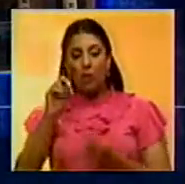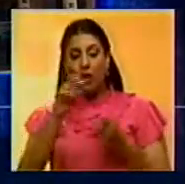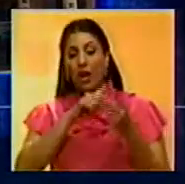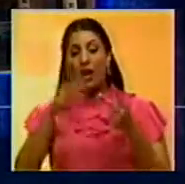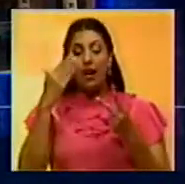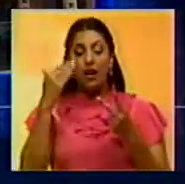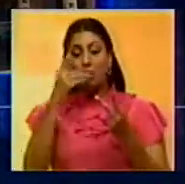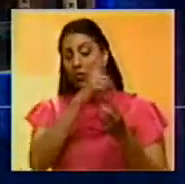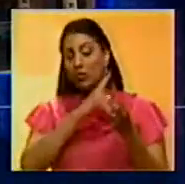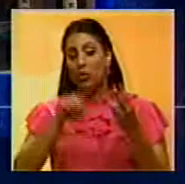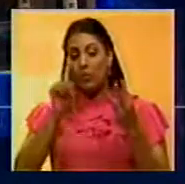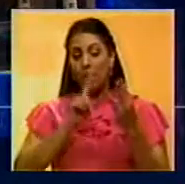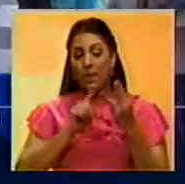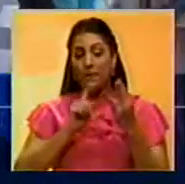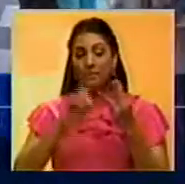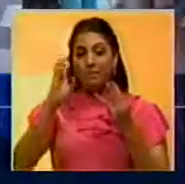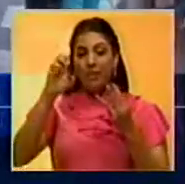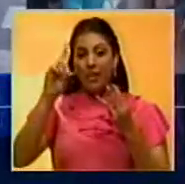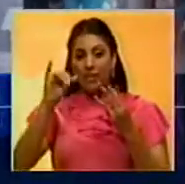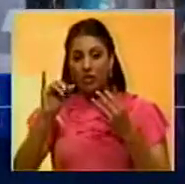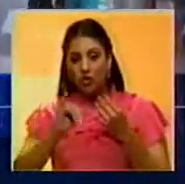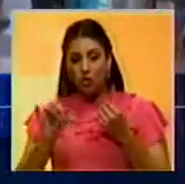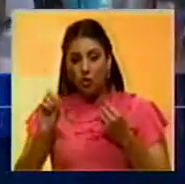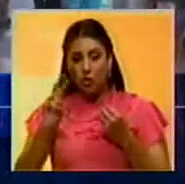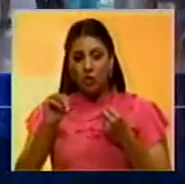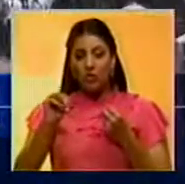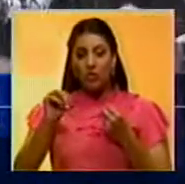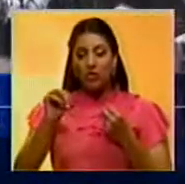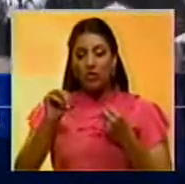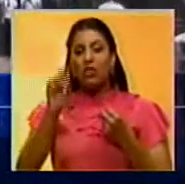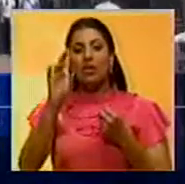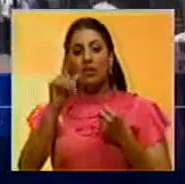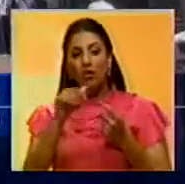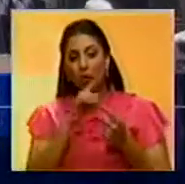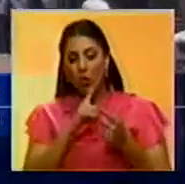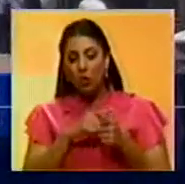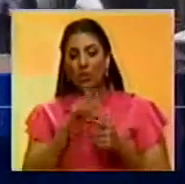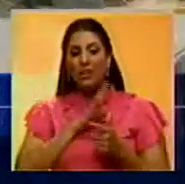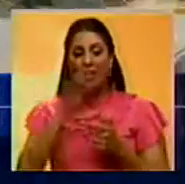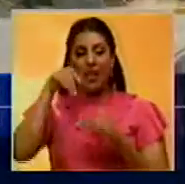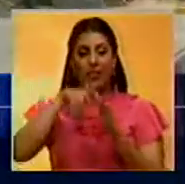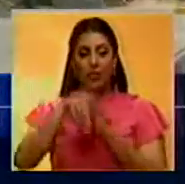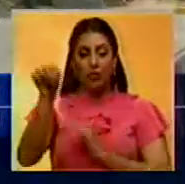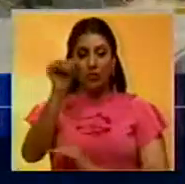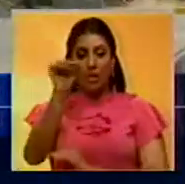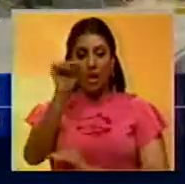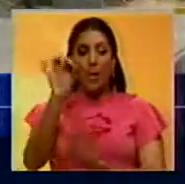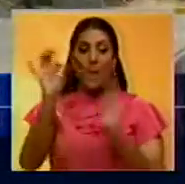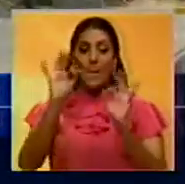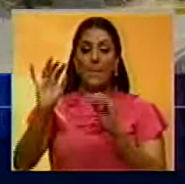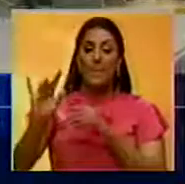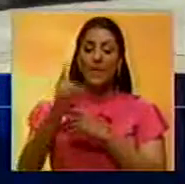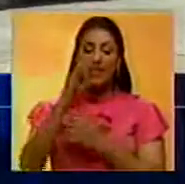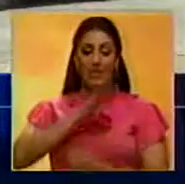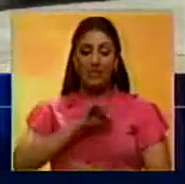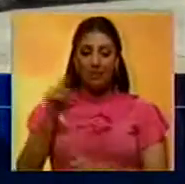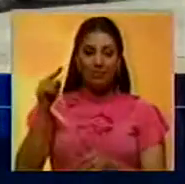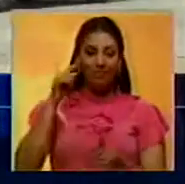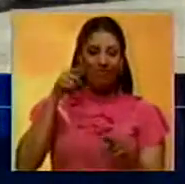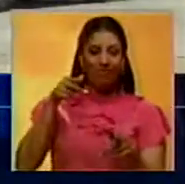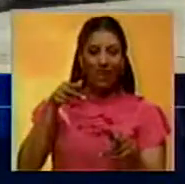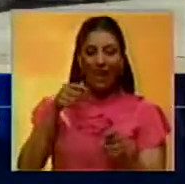González Arteaga y Edinson Joan Escorche Hernández estaban a bordo de un vehículo cuando la policía científica